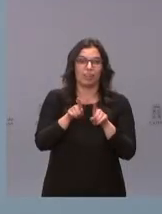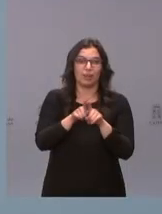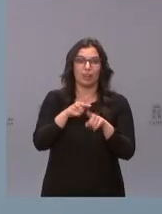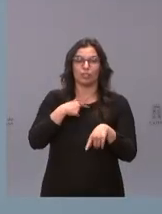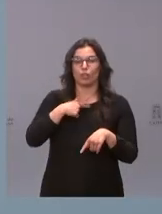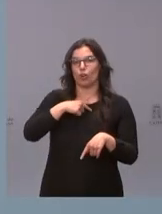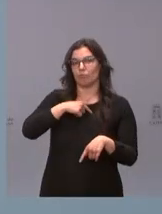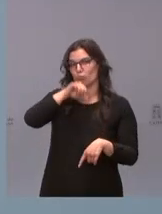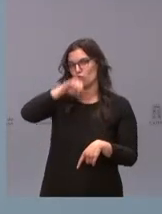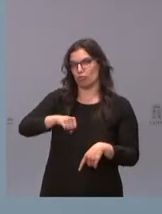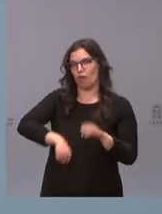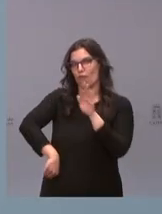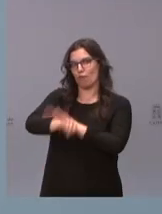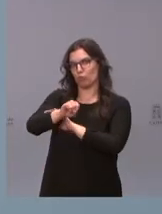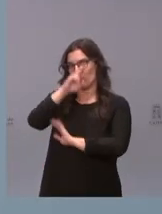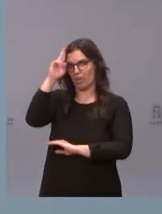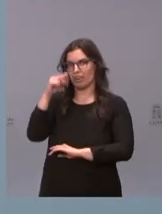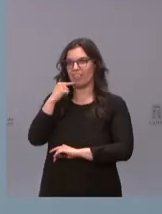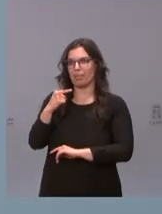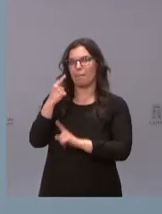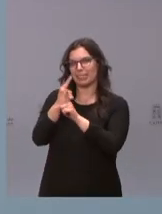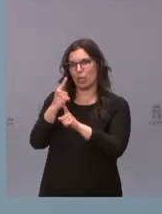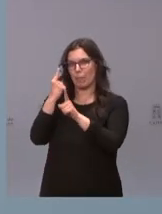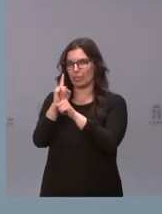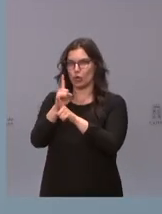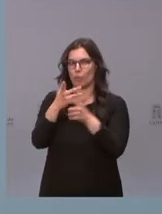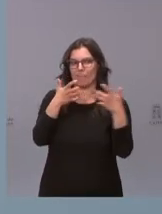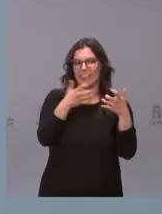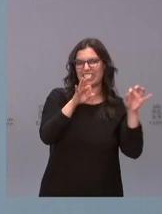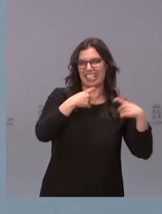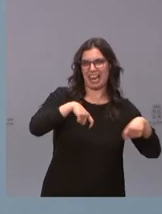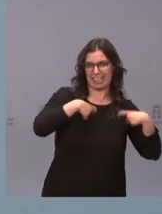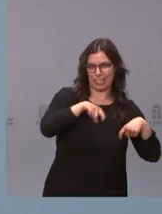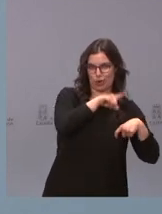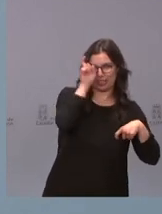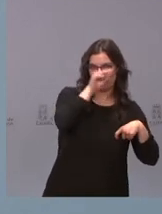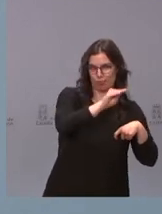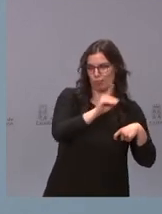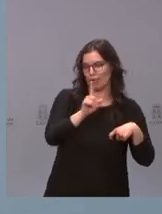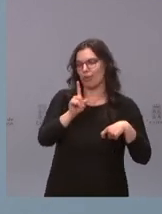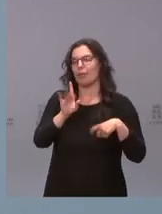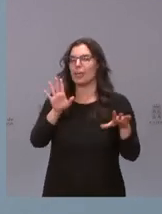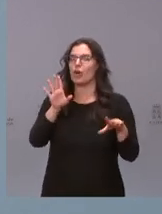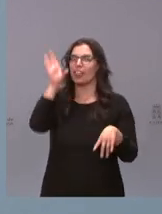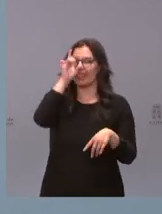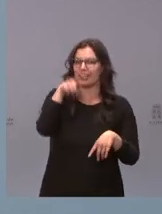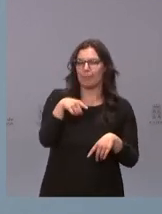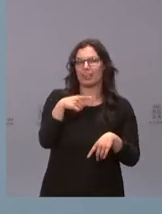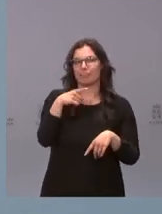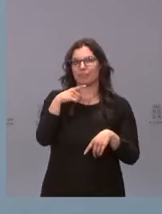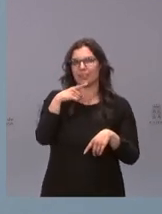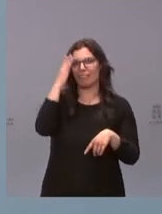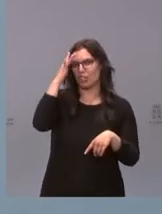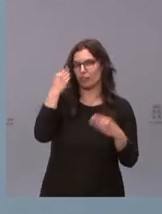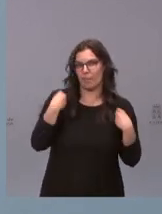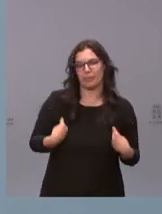porque eso lo dicen de otro equipo pero en ciencia también tenemos que ir poco a poco es decir para darle un